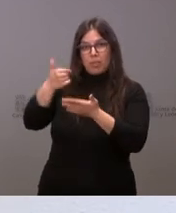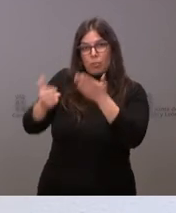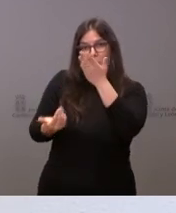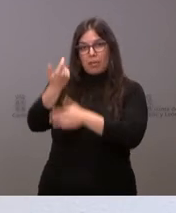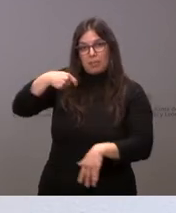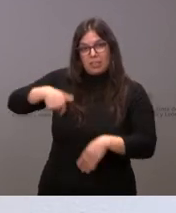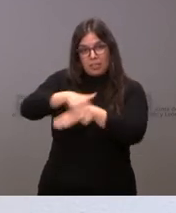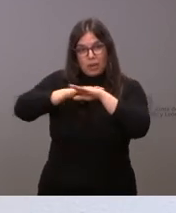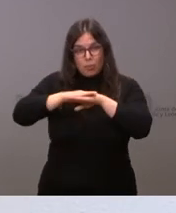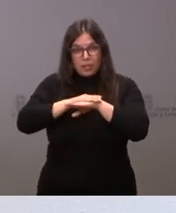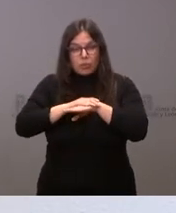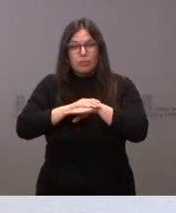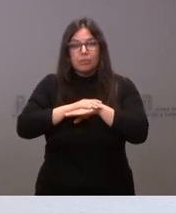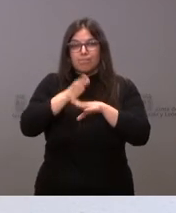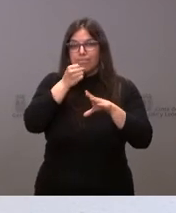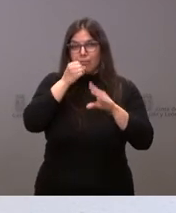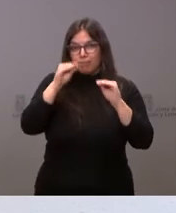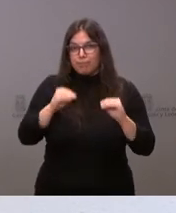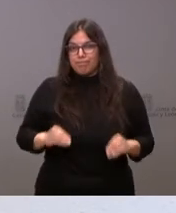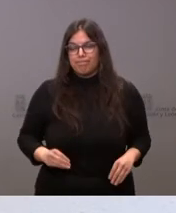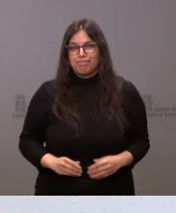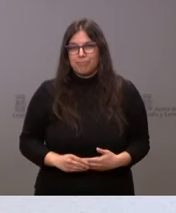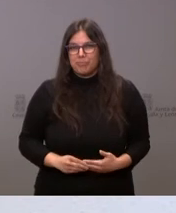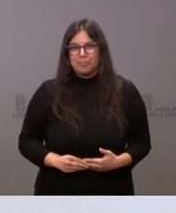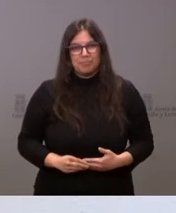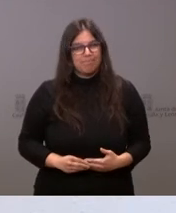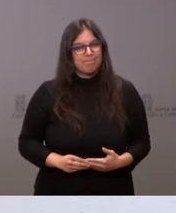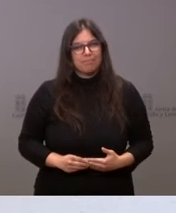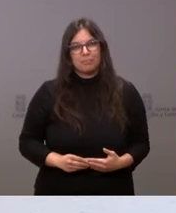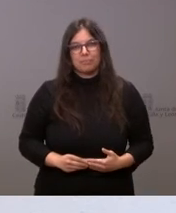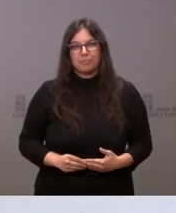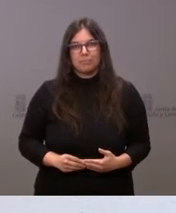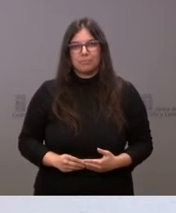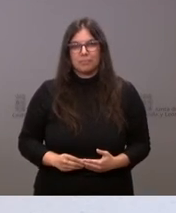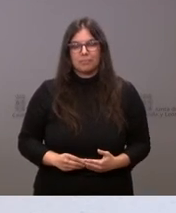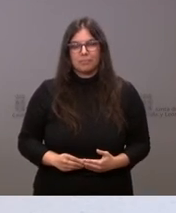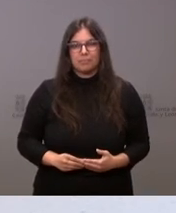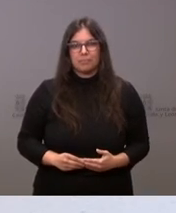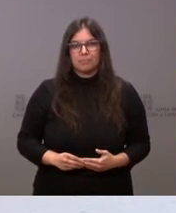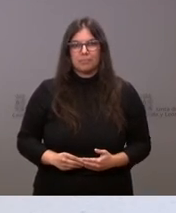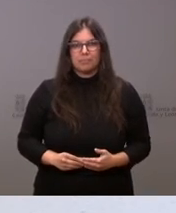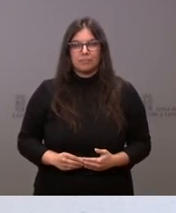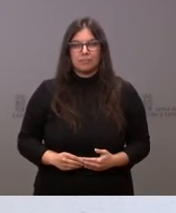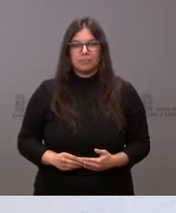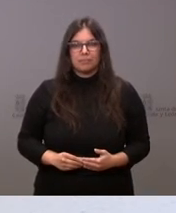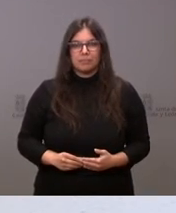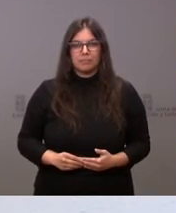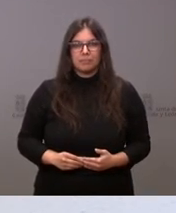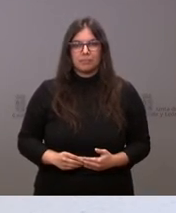¿Qué sensación se lleva a la